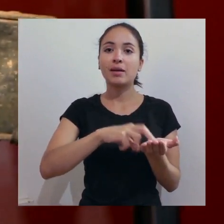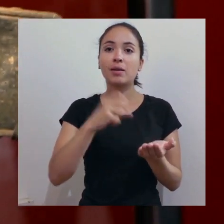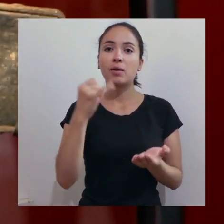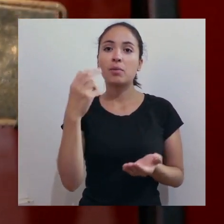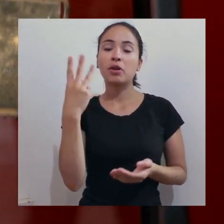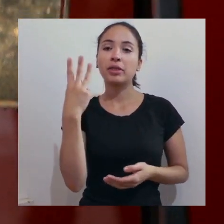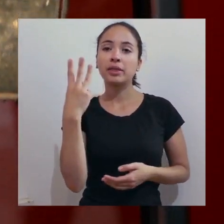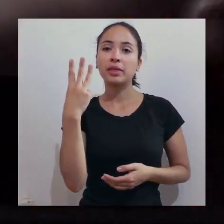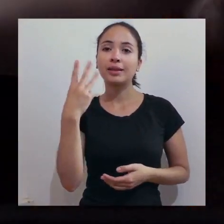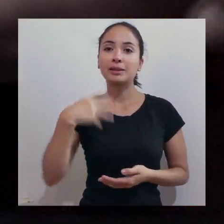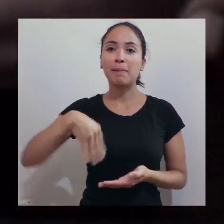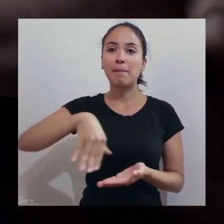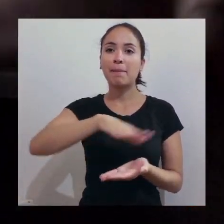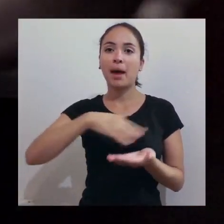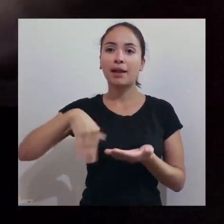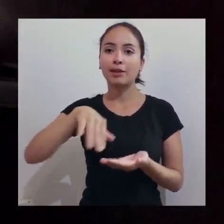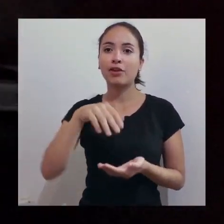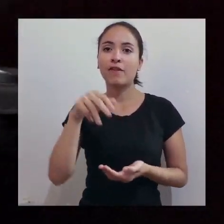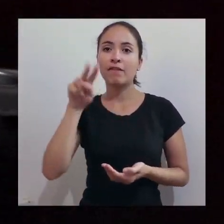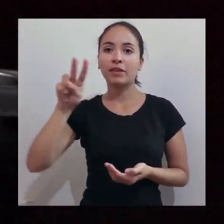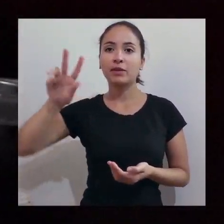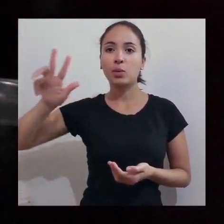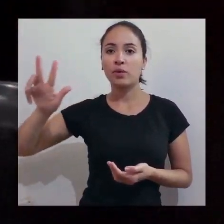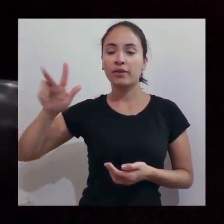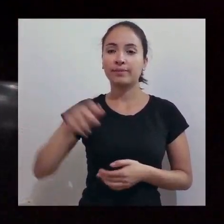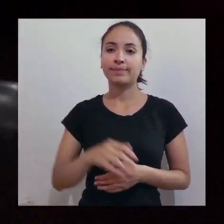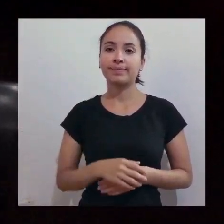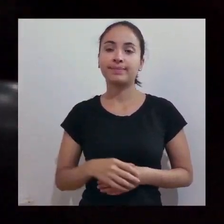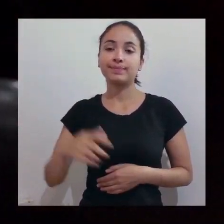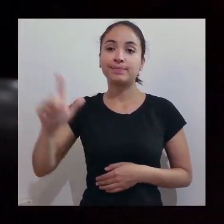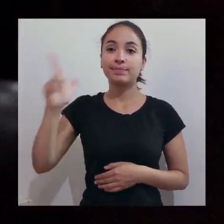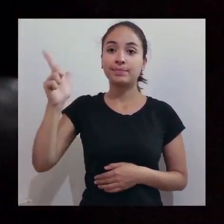Continúa caminando a parada 3, cruz patio 29.